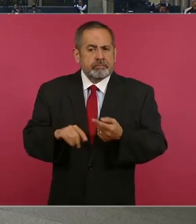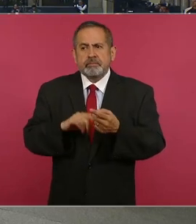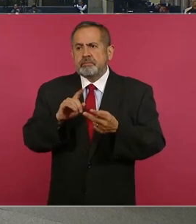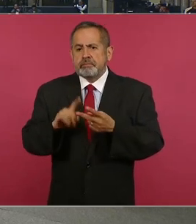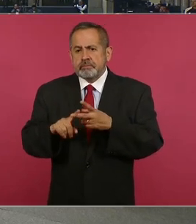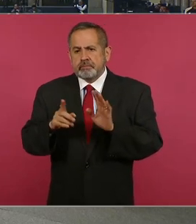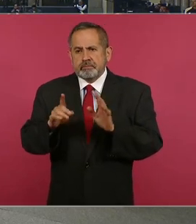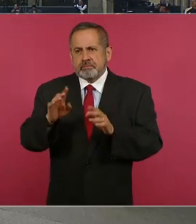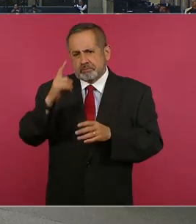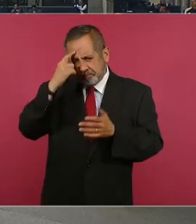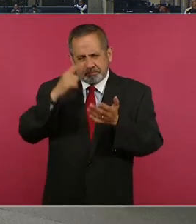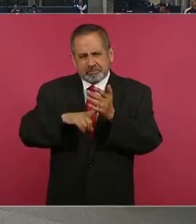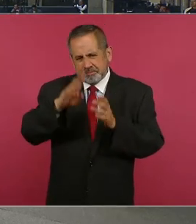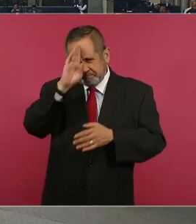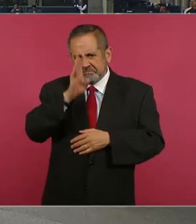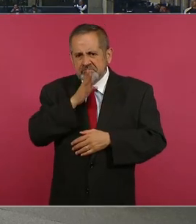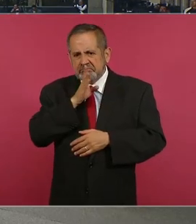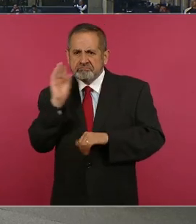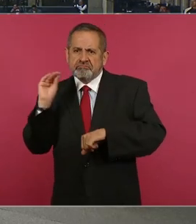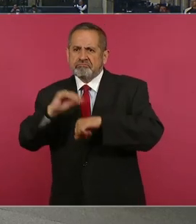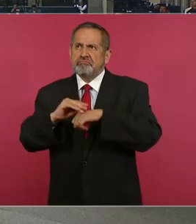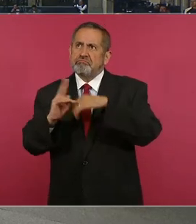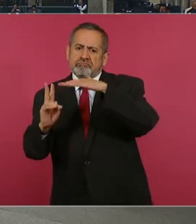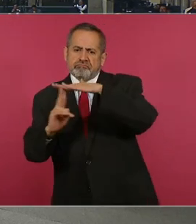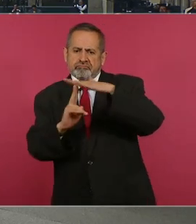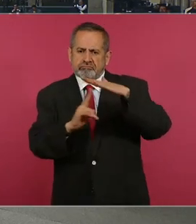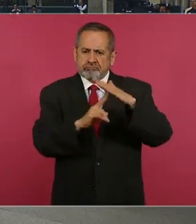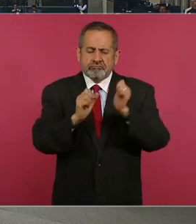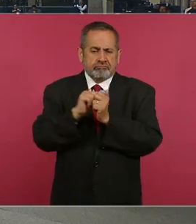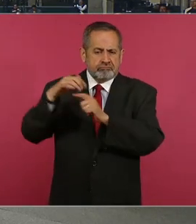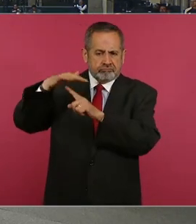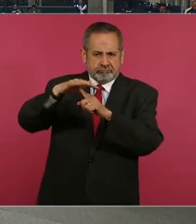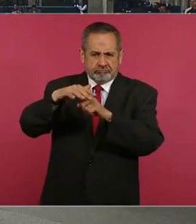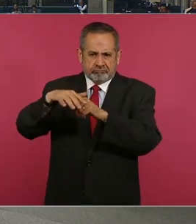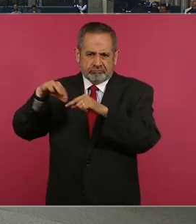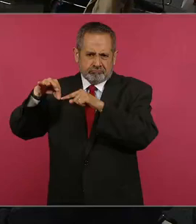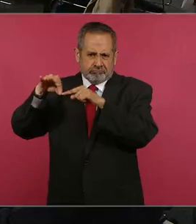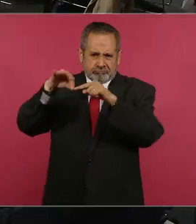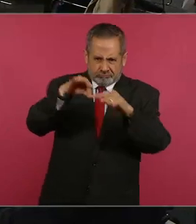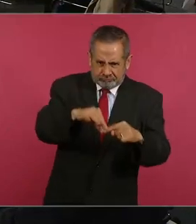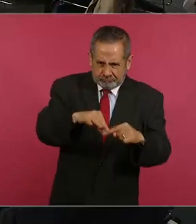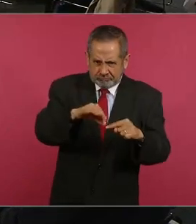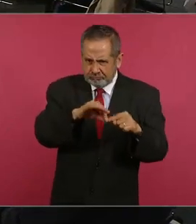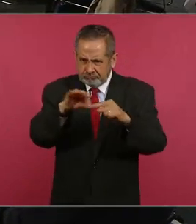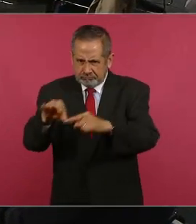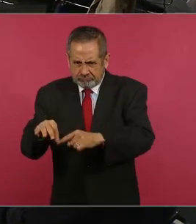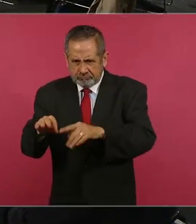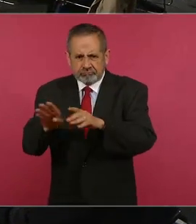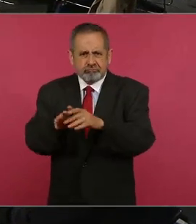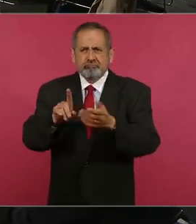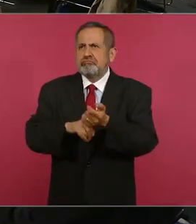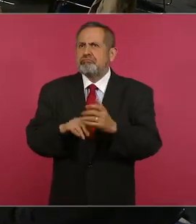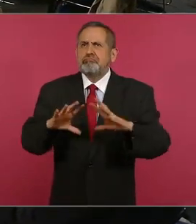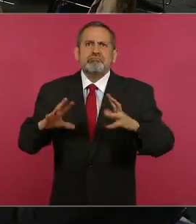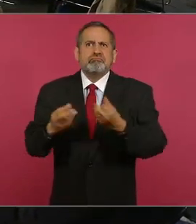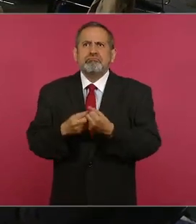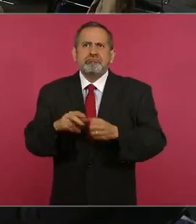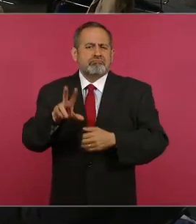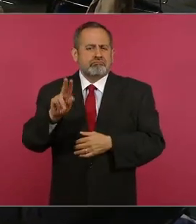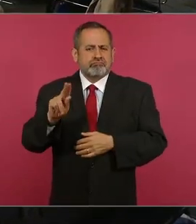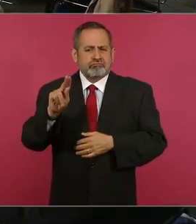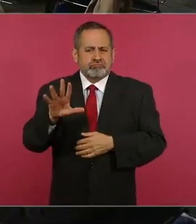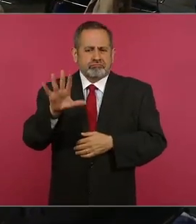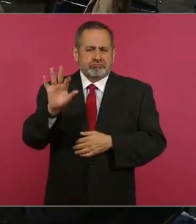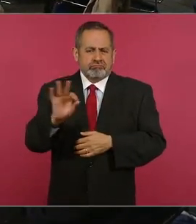terminando de parar los postes vía aérea y con eso estaríamos llegando al 85 por ciento, señores,